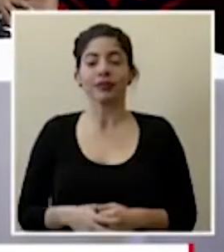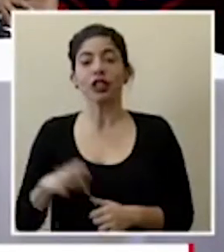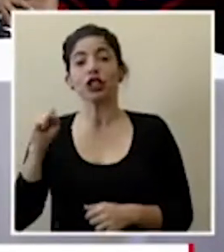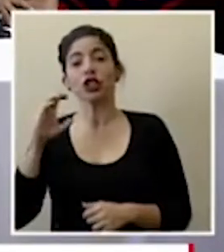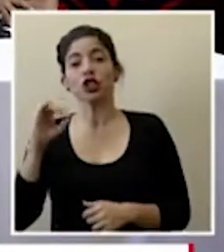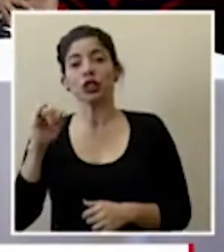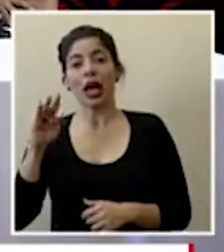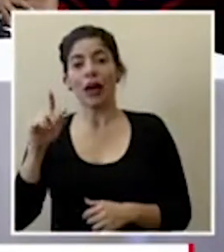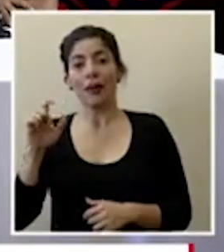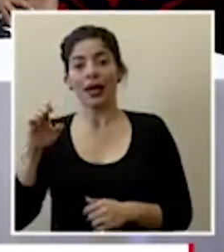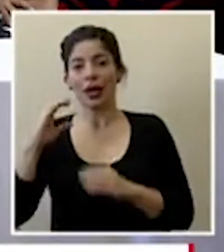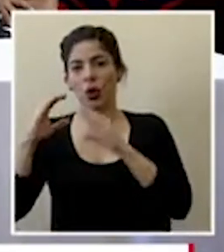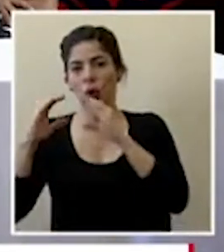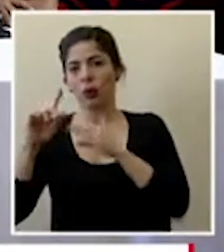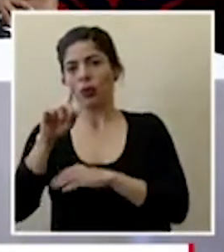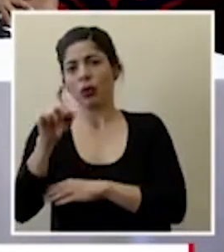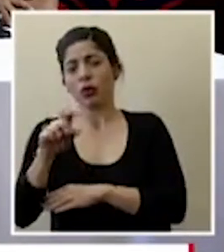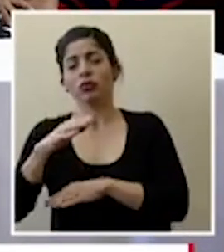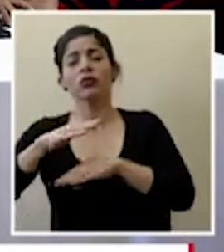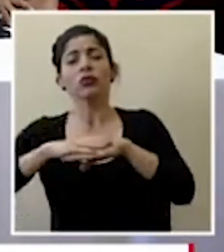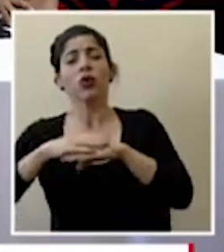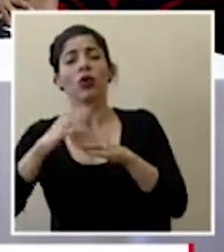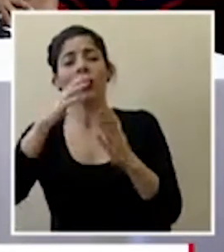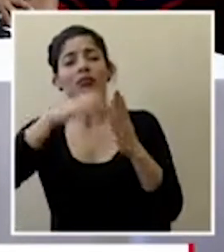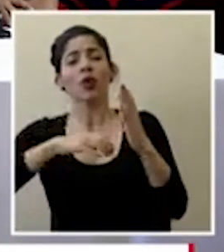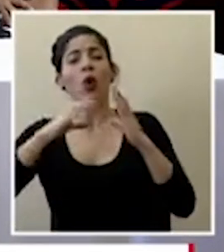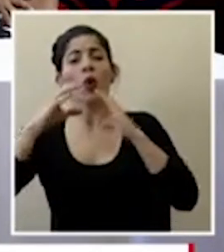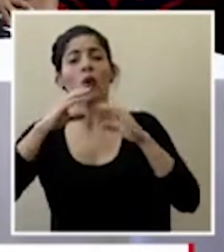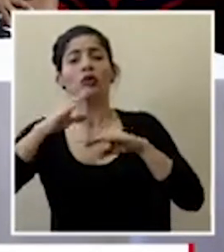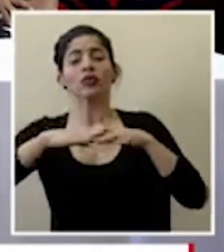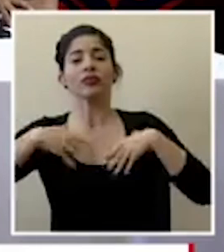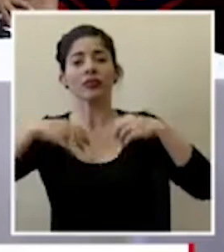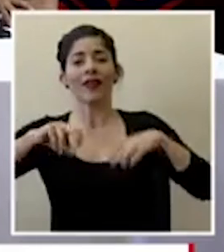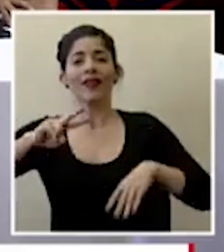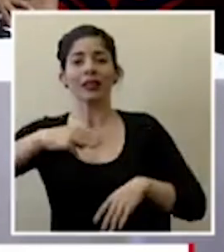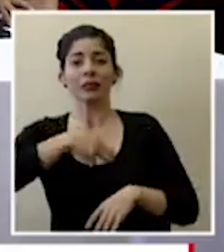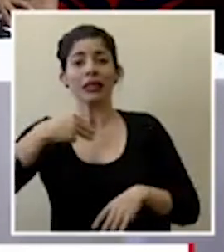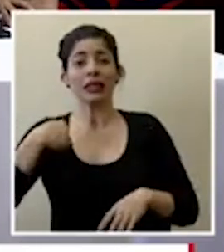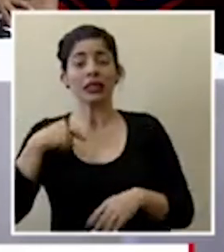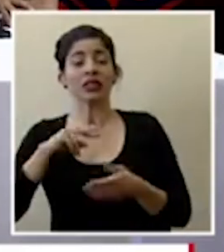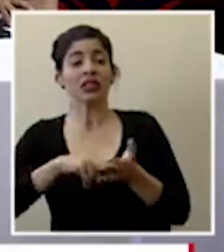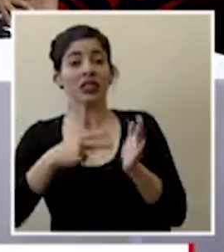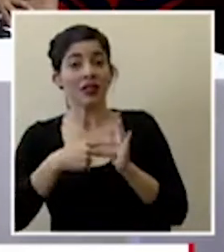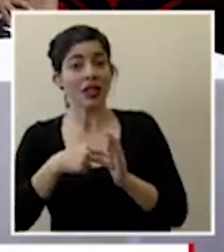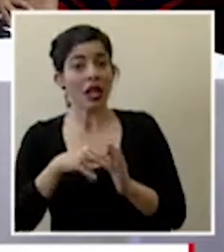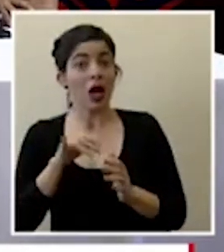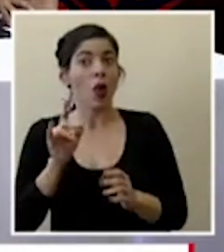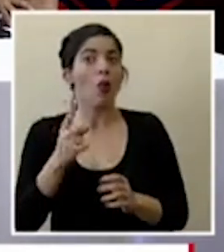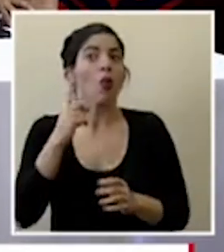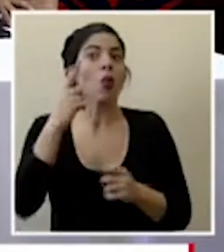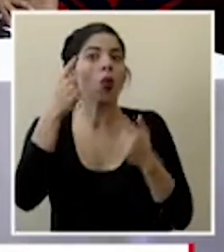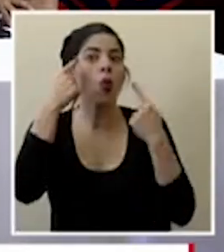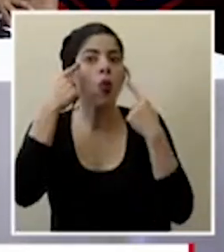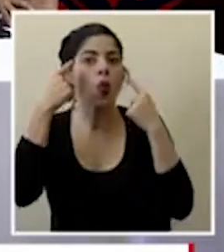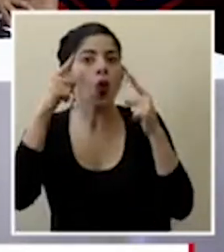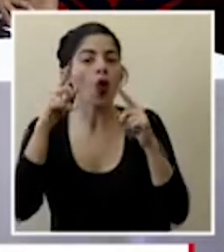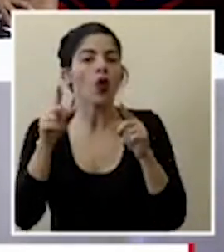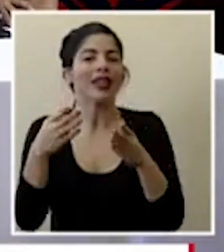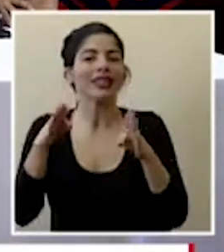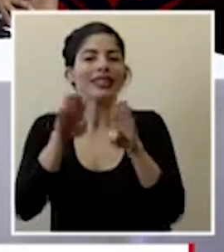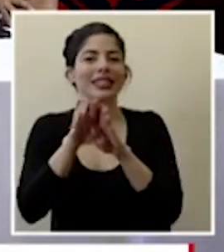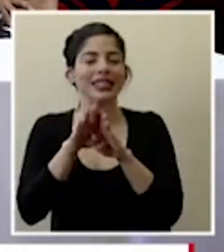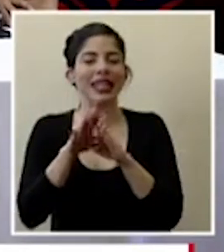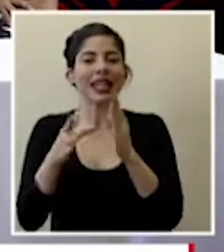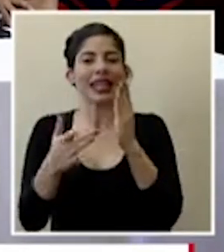comunicaciones nos consulta sobre el comunicado enviado ayer de la renuncia del viceministro se indica que como uno de los logros fue el cierre técnico del